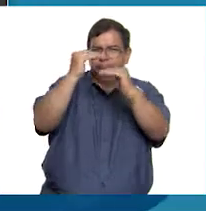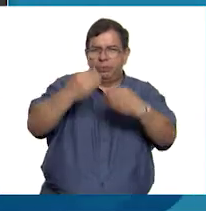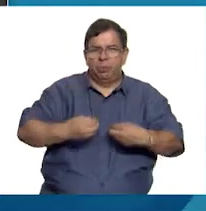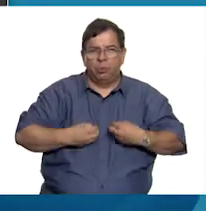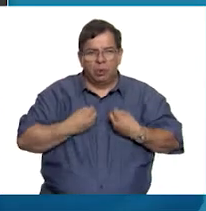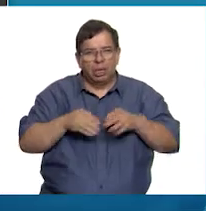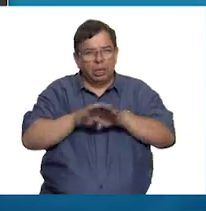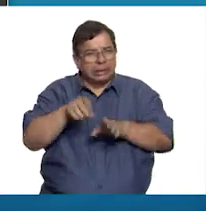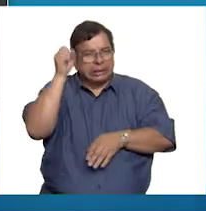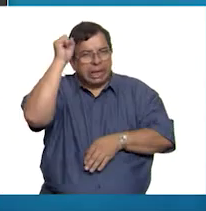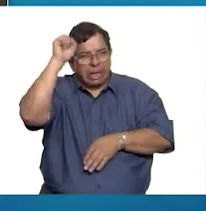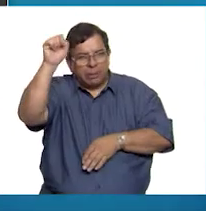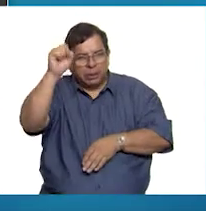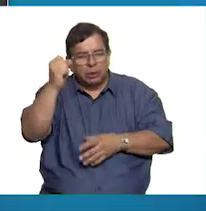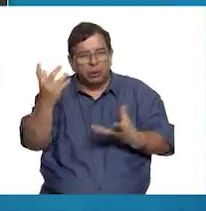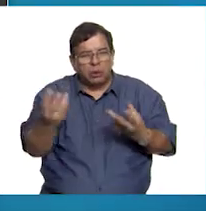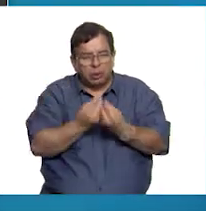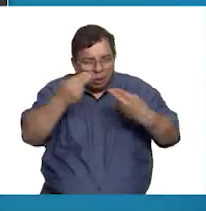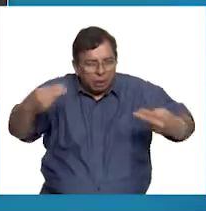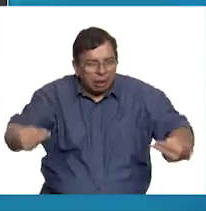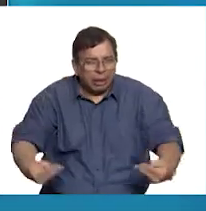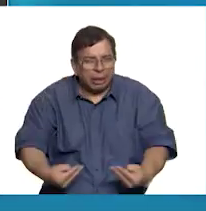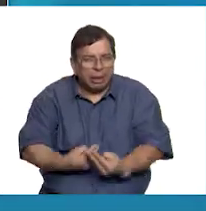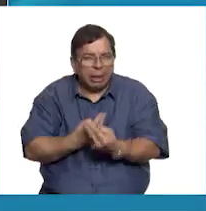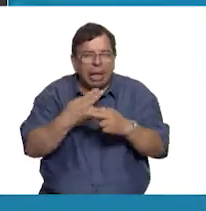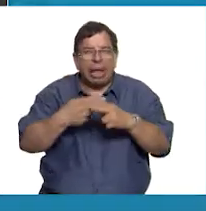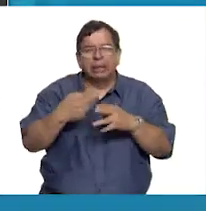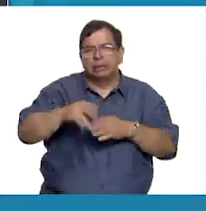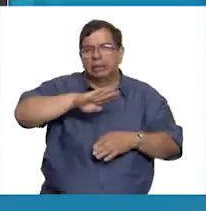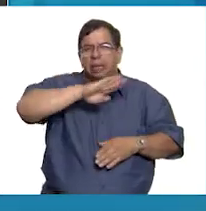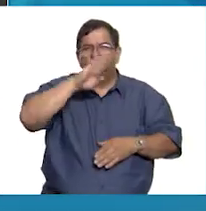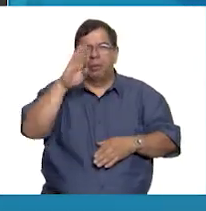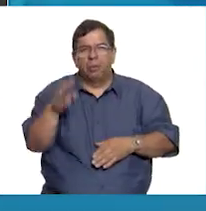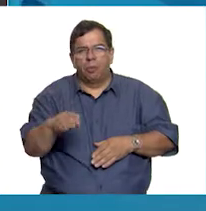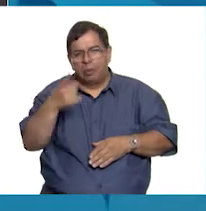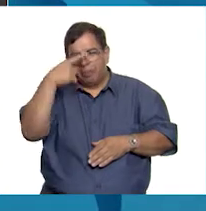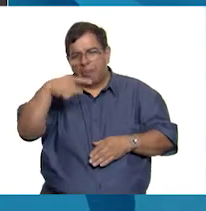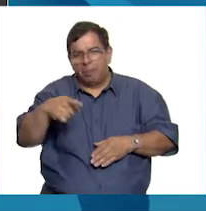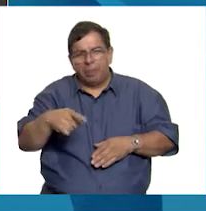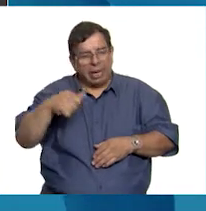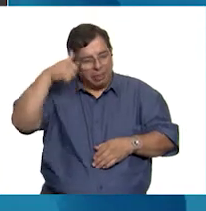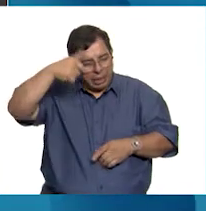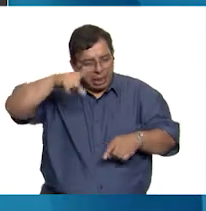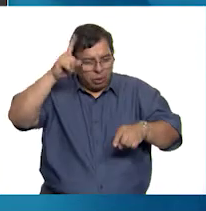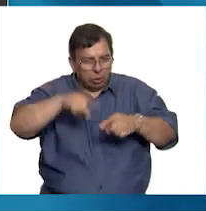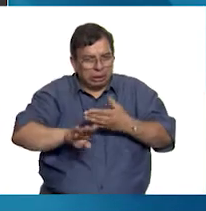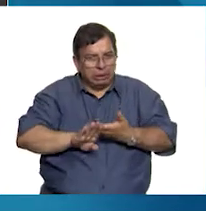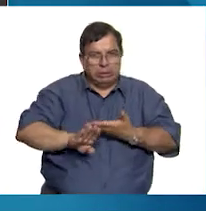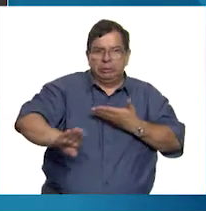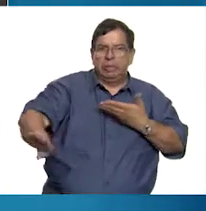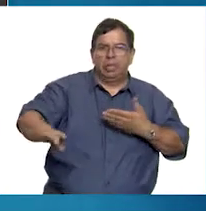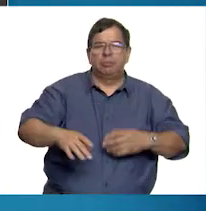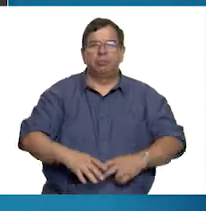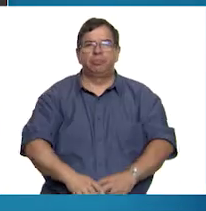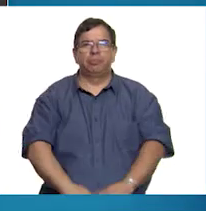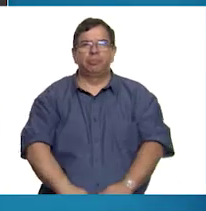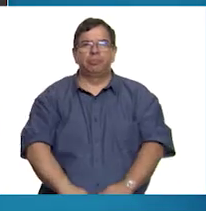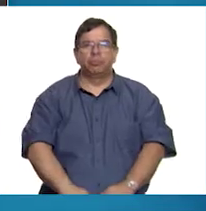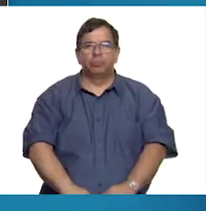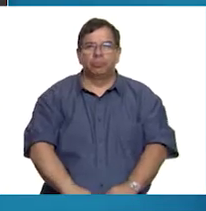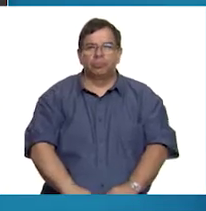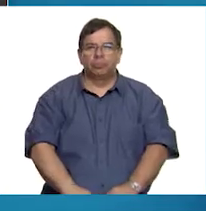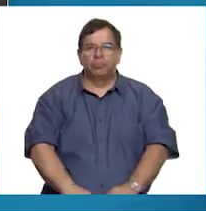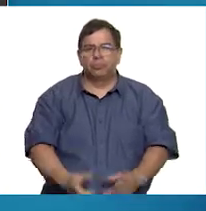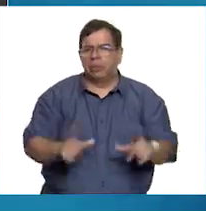sacramentos que los acompañan desde el nacimiento hasta la muerte para apartarlos del pecado. Es una